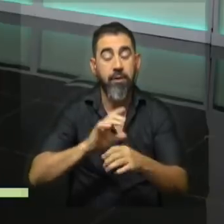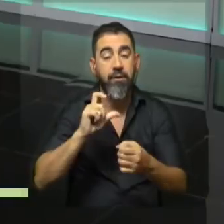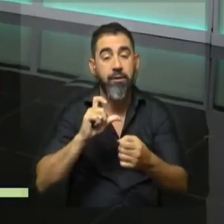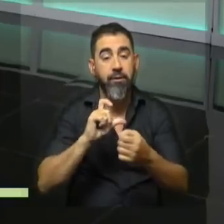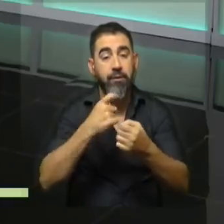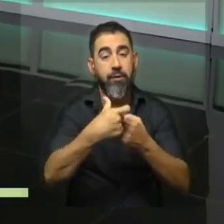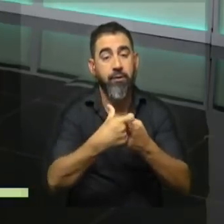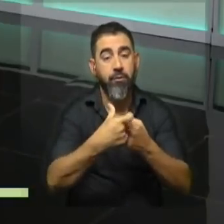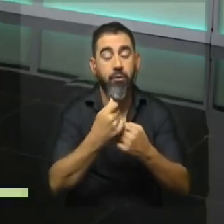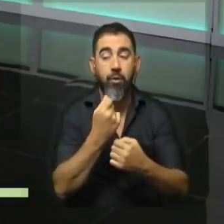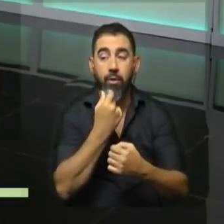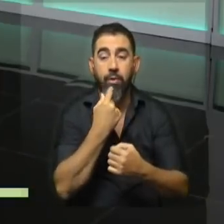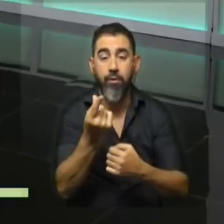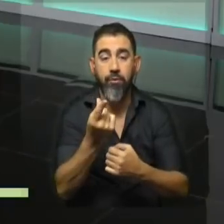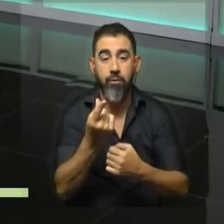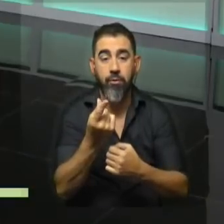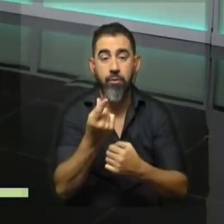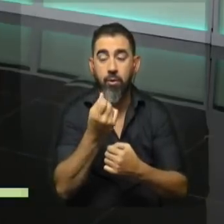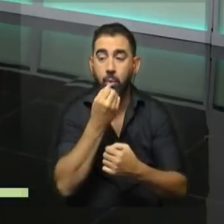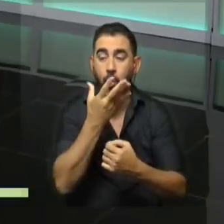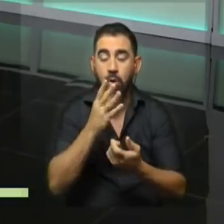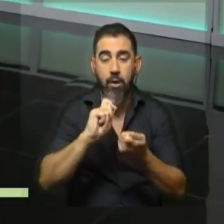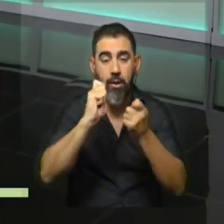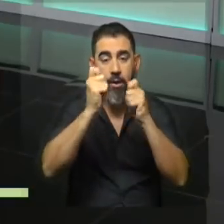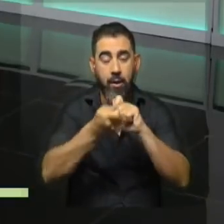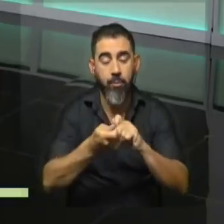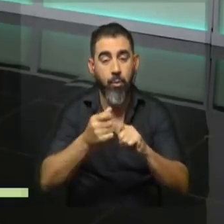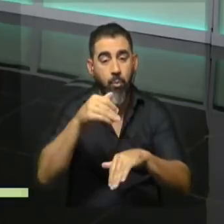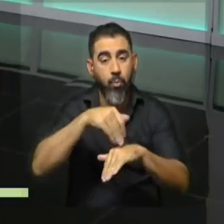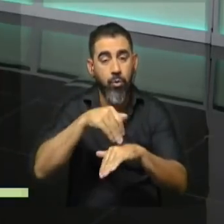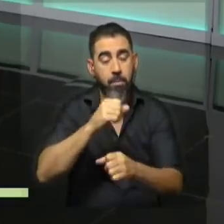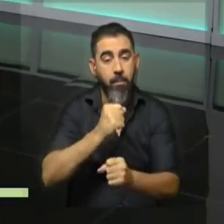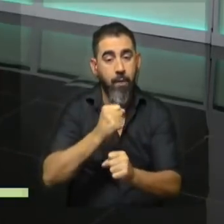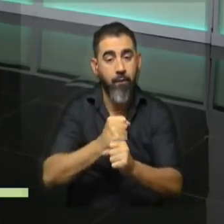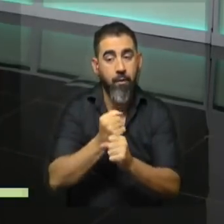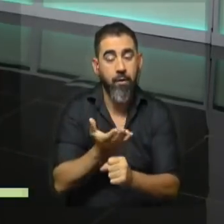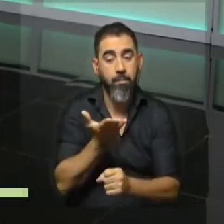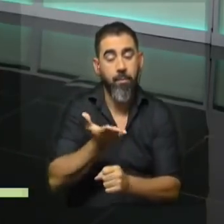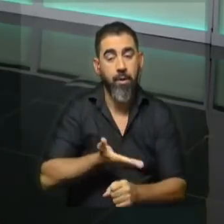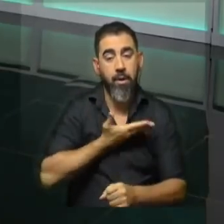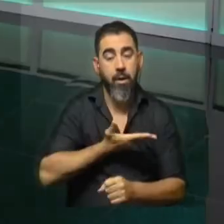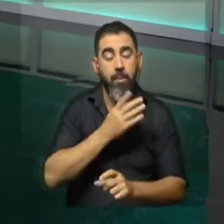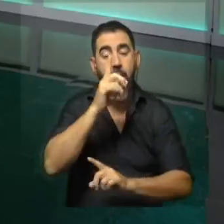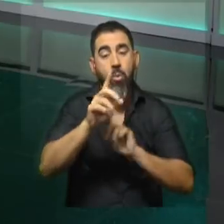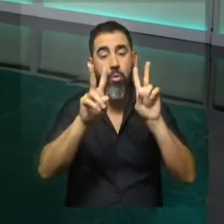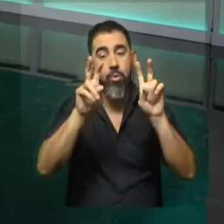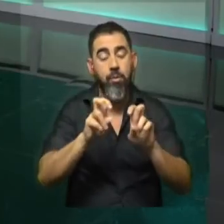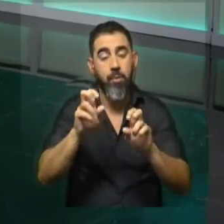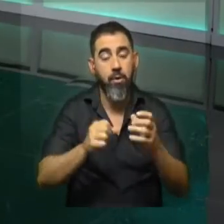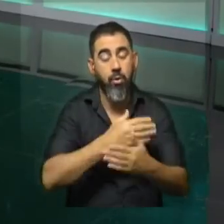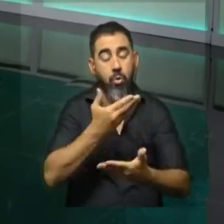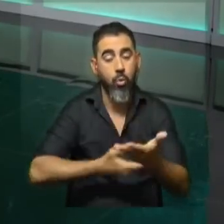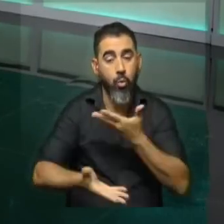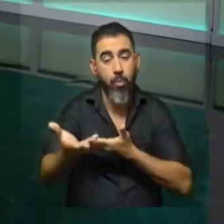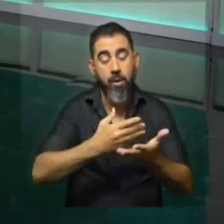es valorado por una remunicipalización que era pedida por los trabajadores. Estos son algunos de los temas que vamos a estar